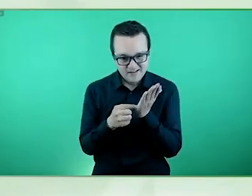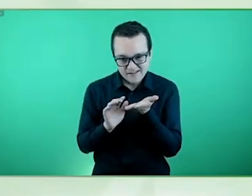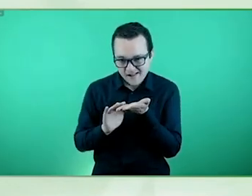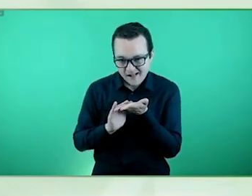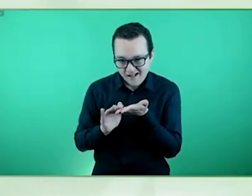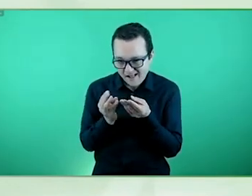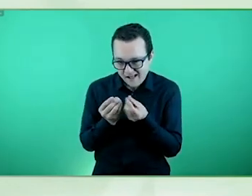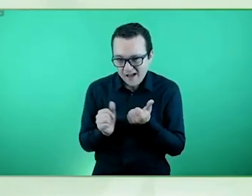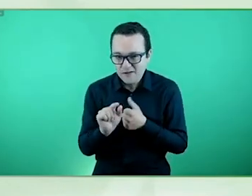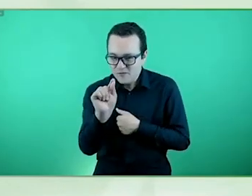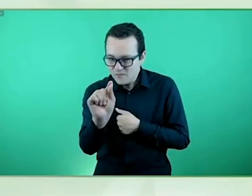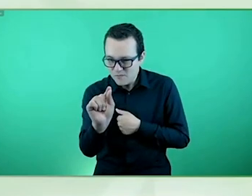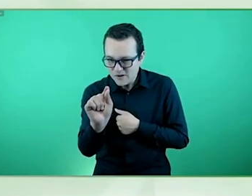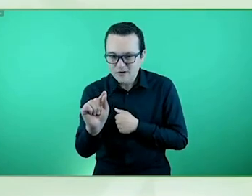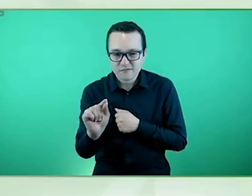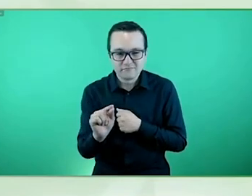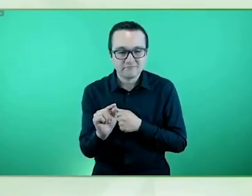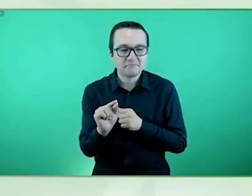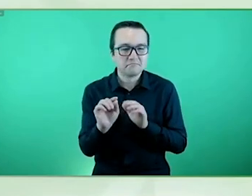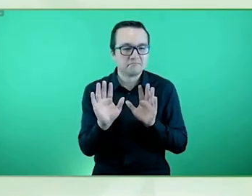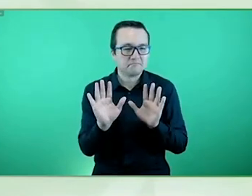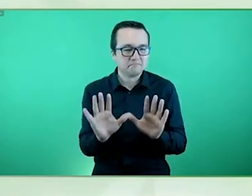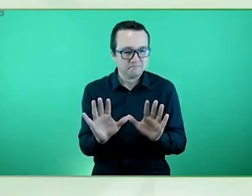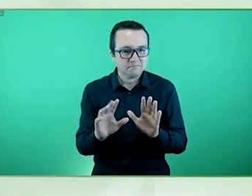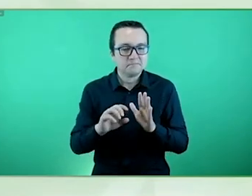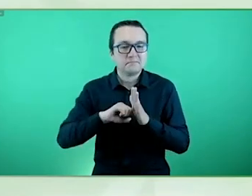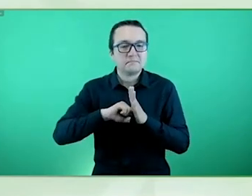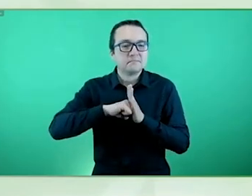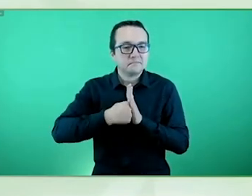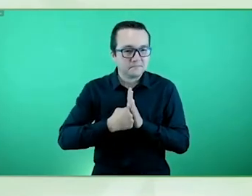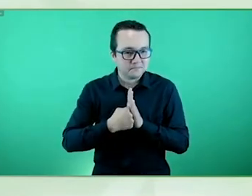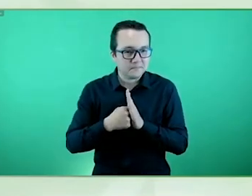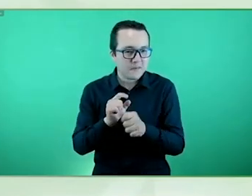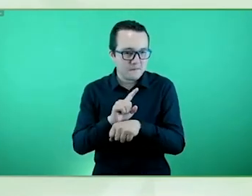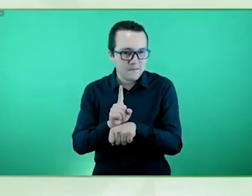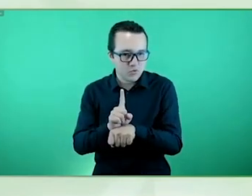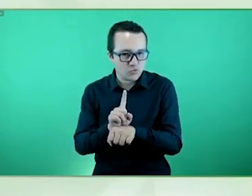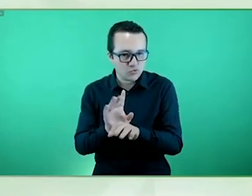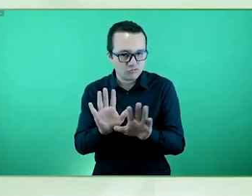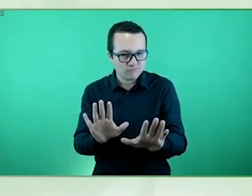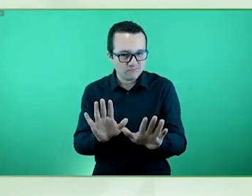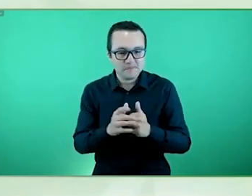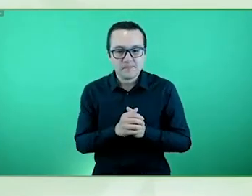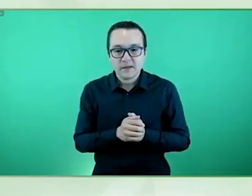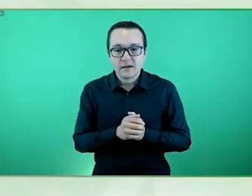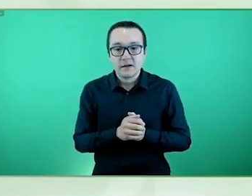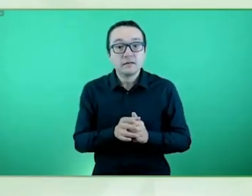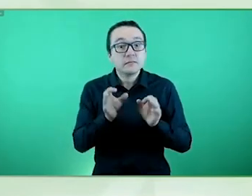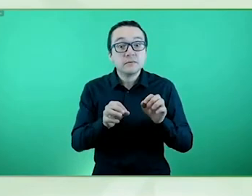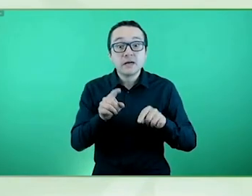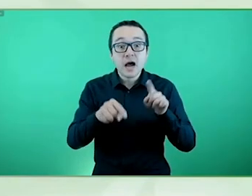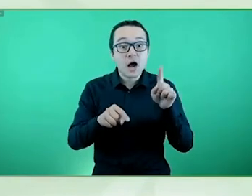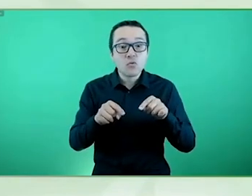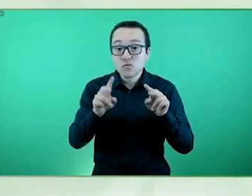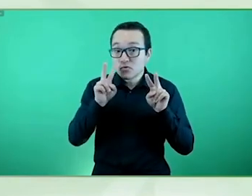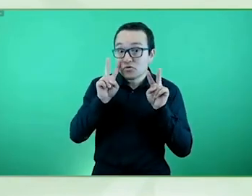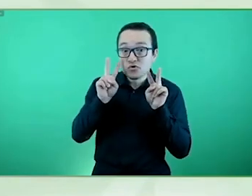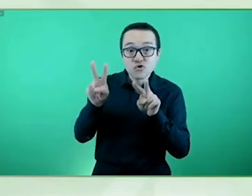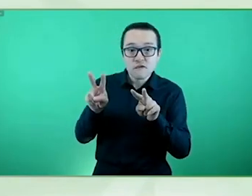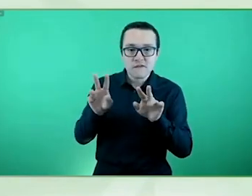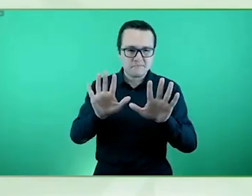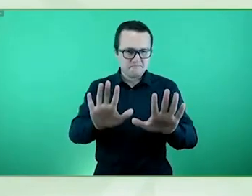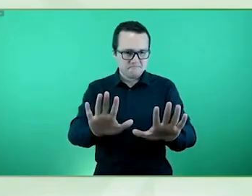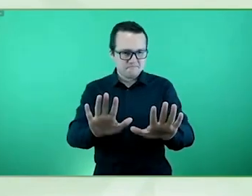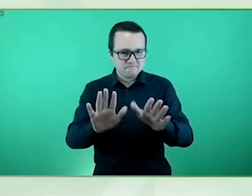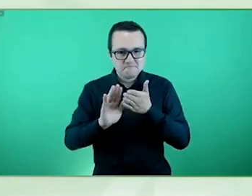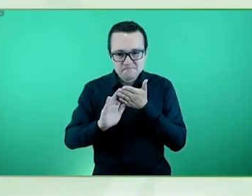vamos a esperar unos minutitos. Pero bueno, para quienes no pueden ver la pantalla simplemente estamos resolviendo algunos detalles